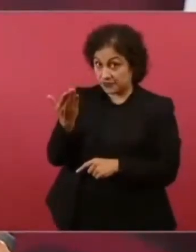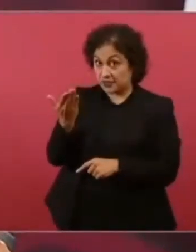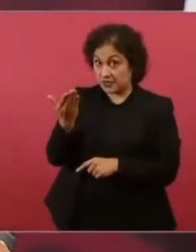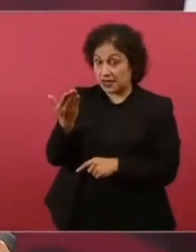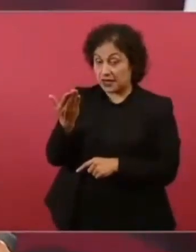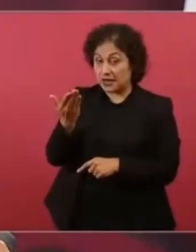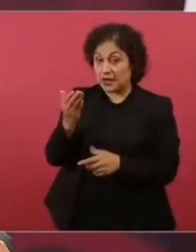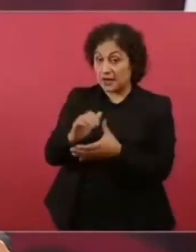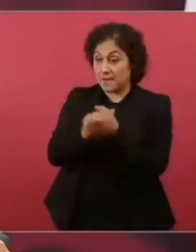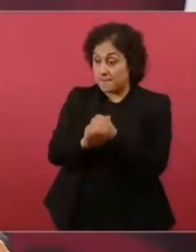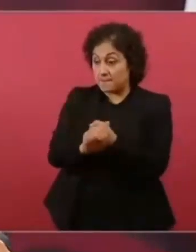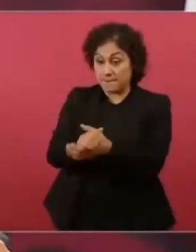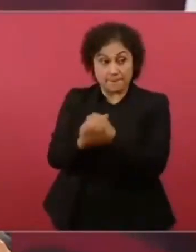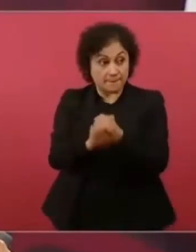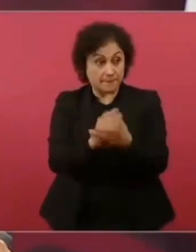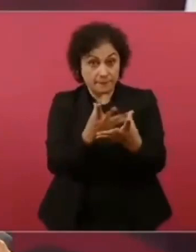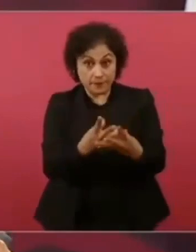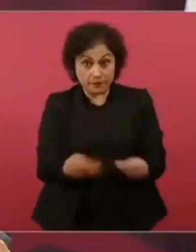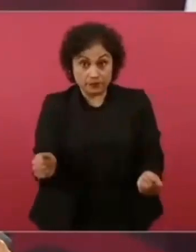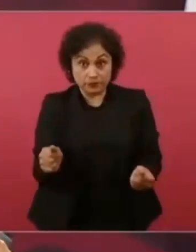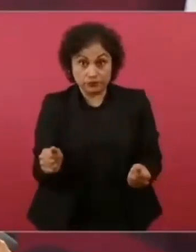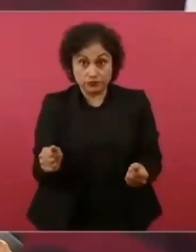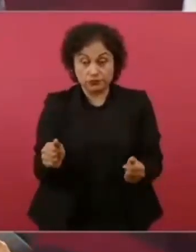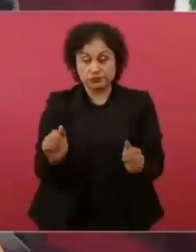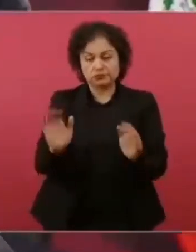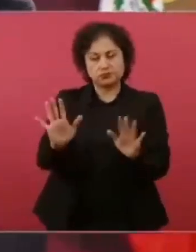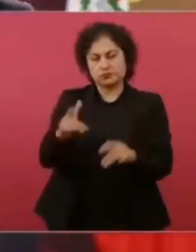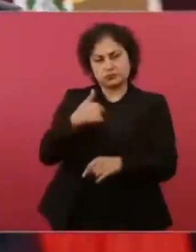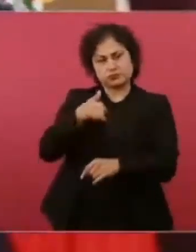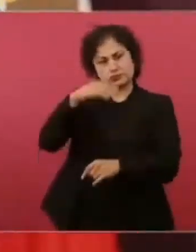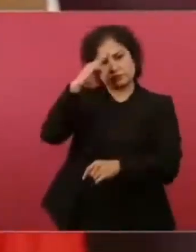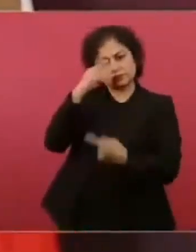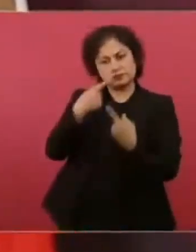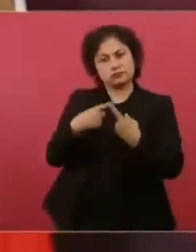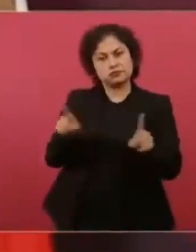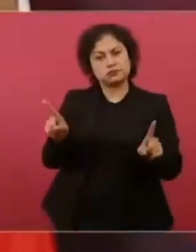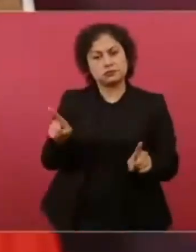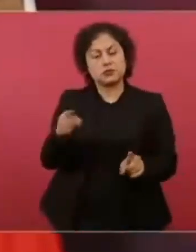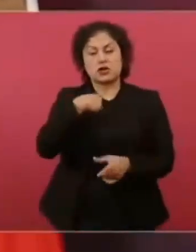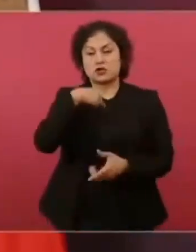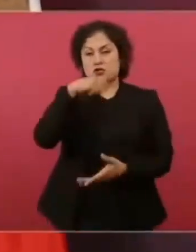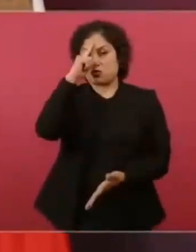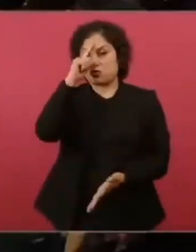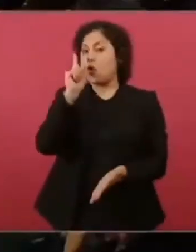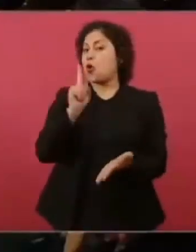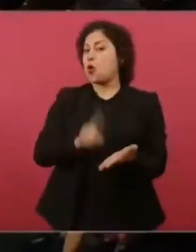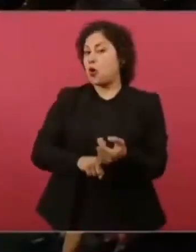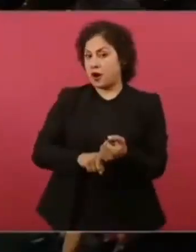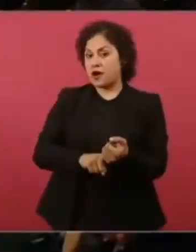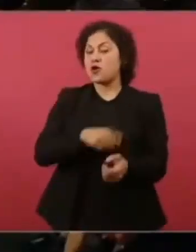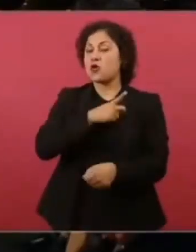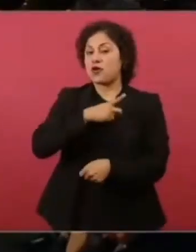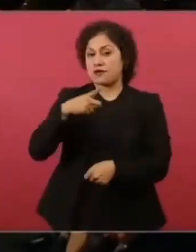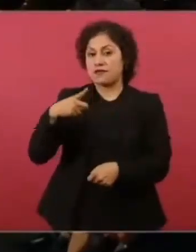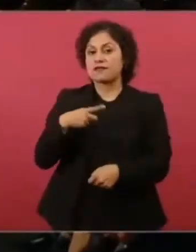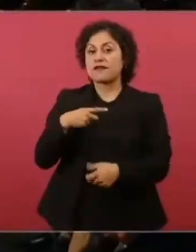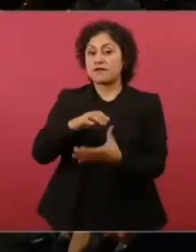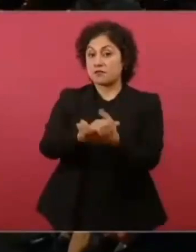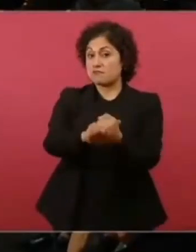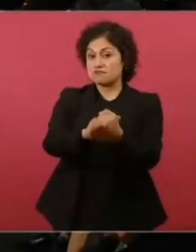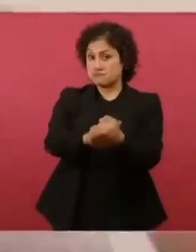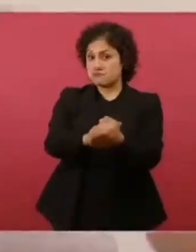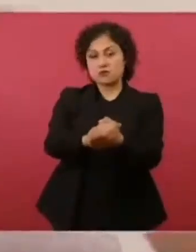apretones de mano y yo pienso que los problemas de México solo se van a resolver con apretones de pescuezo